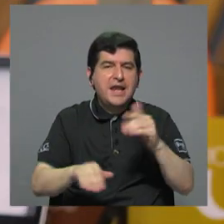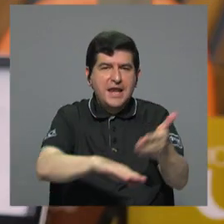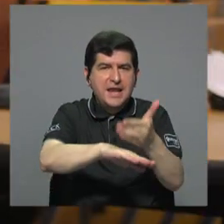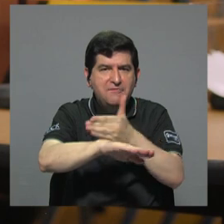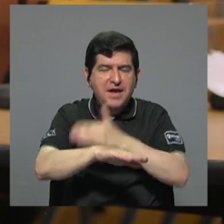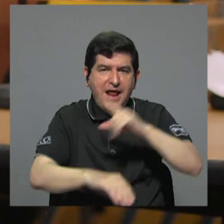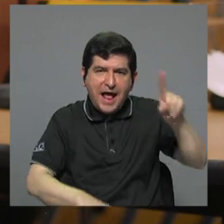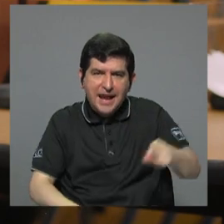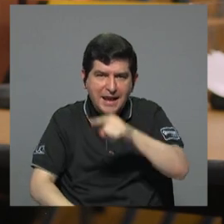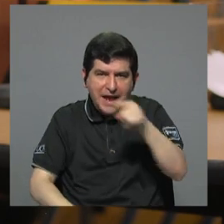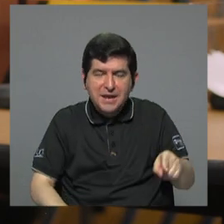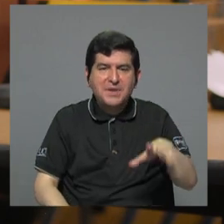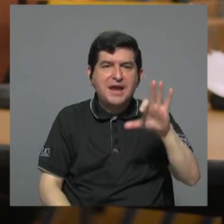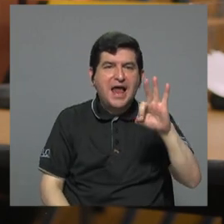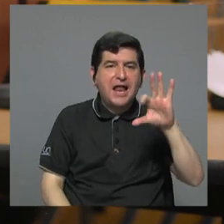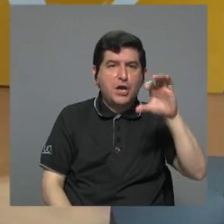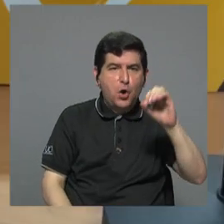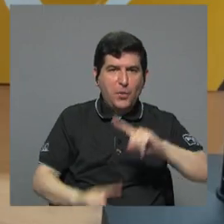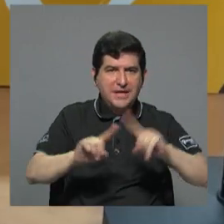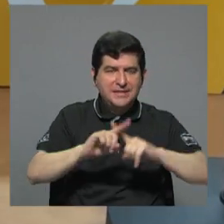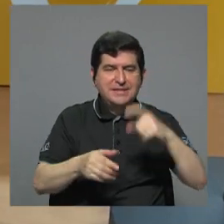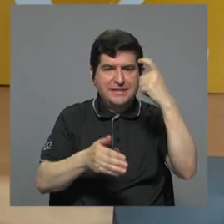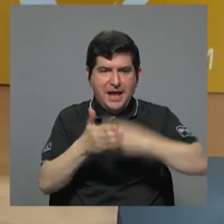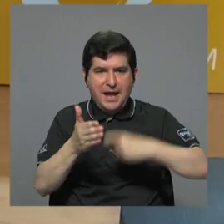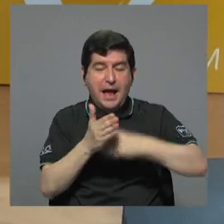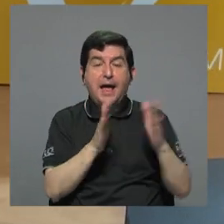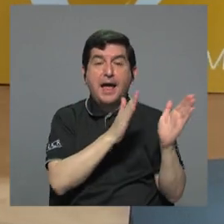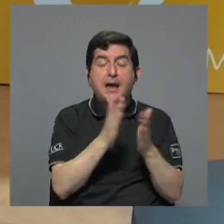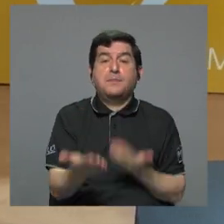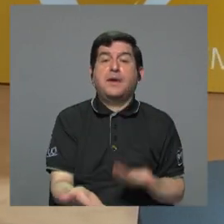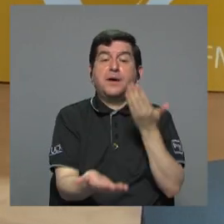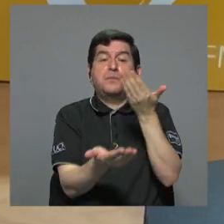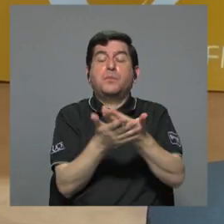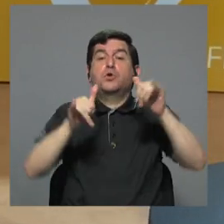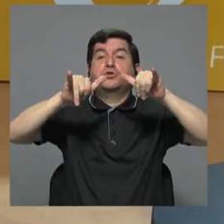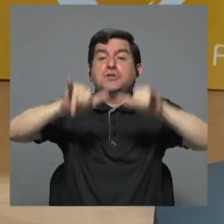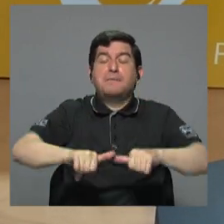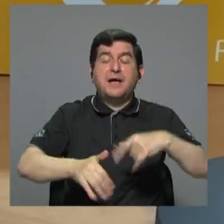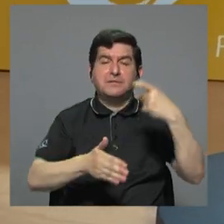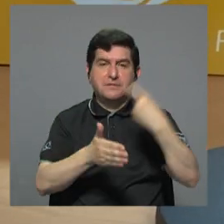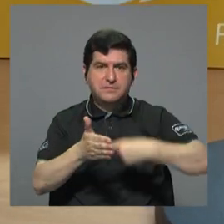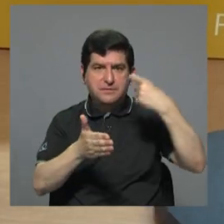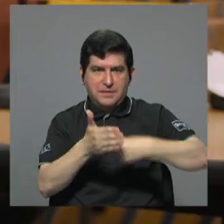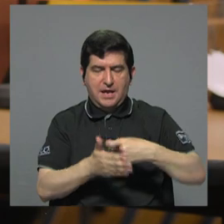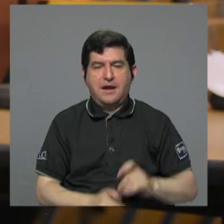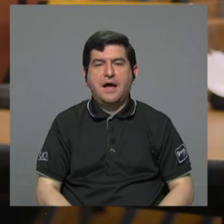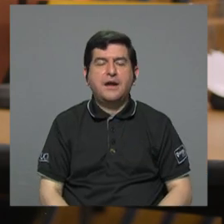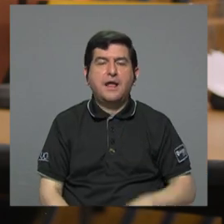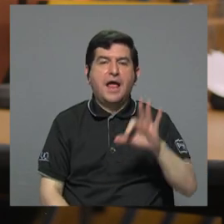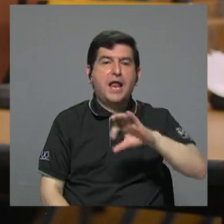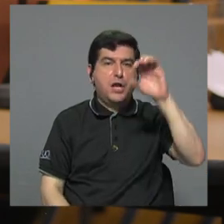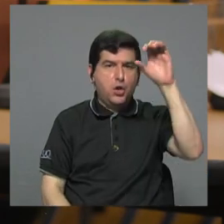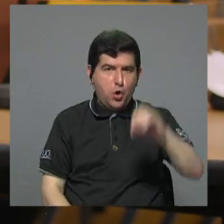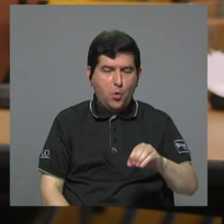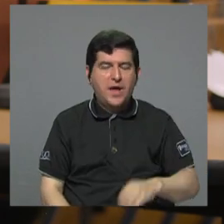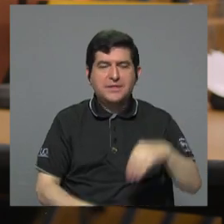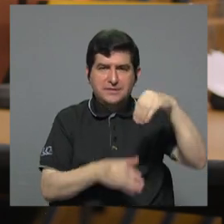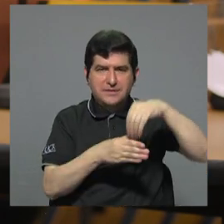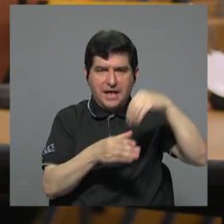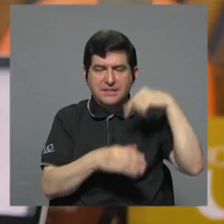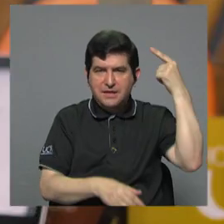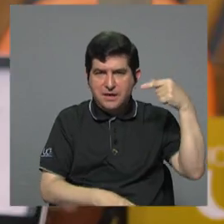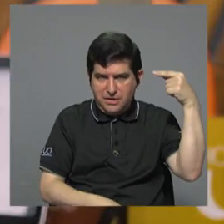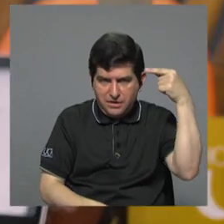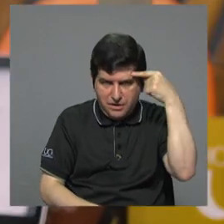quitar más de 90 impuestos y el plan propone conservar los tributos que generan 90% de los ingresos